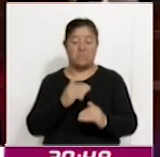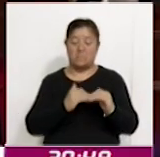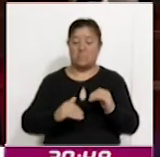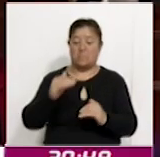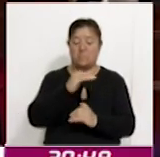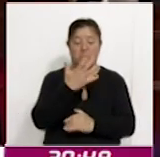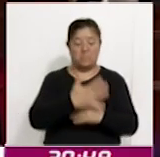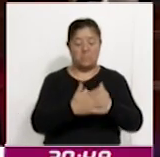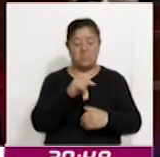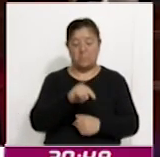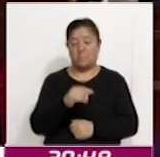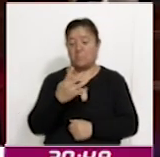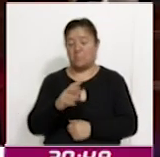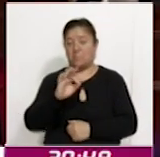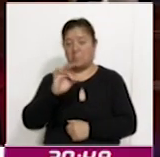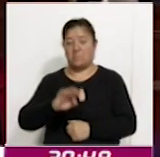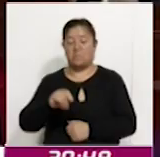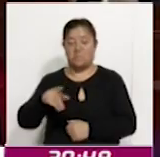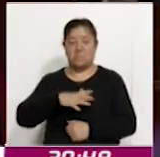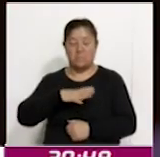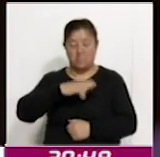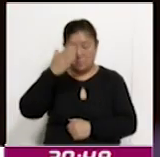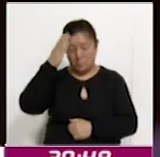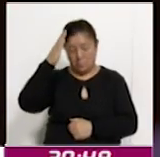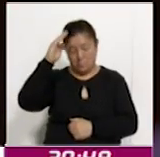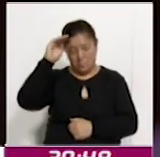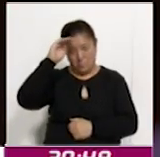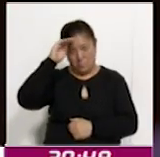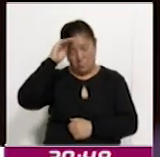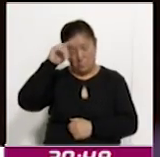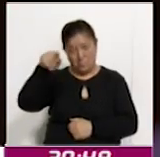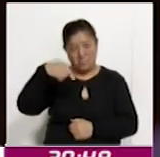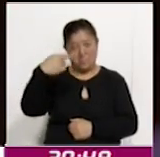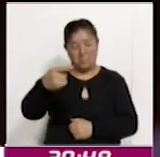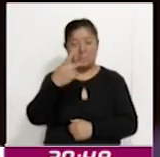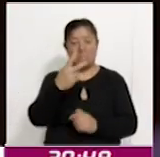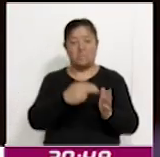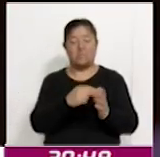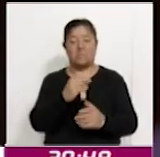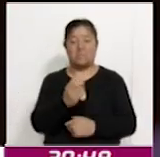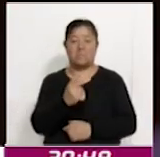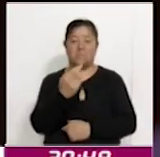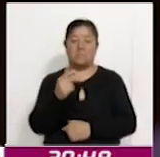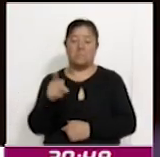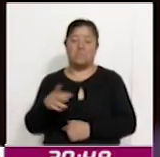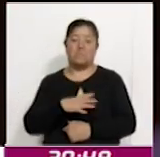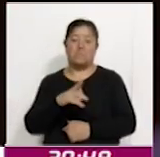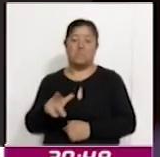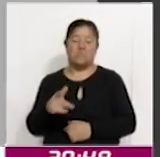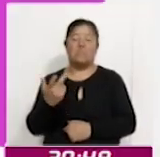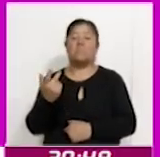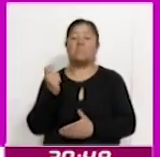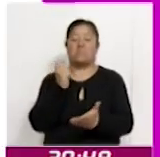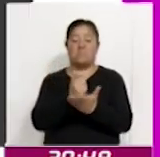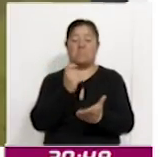.4% al que se contemplará en 2025, año en que se recortarán prestaciones como el pago de riesgos.